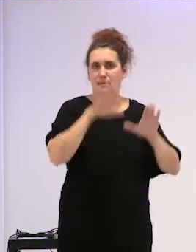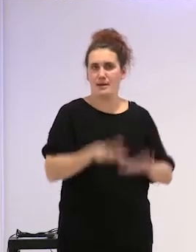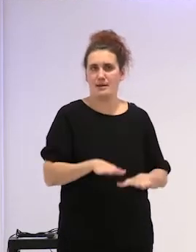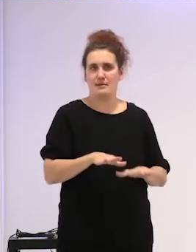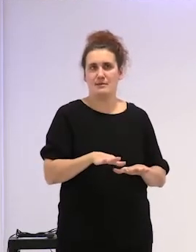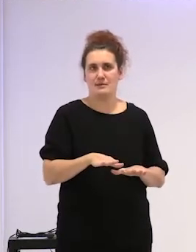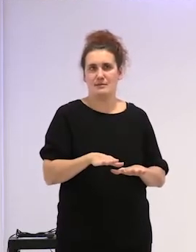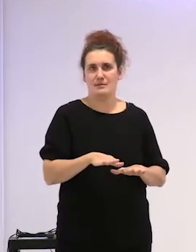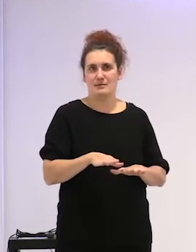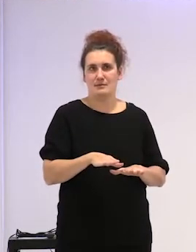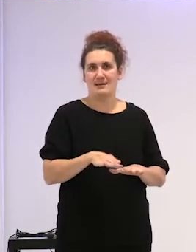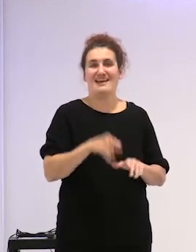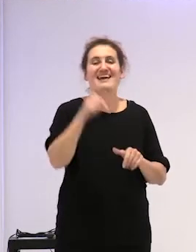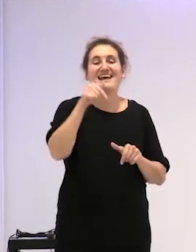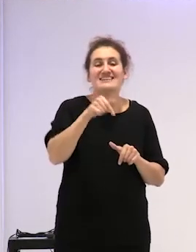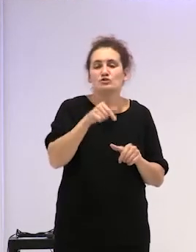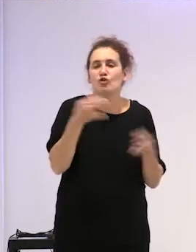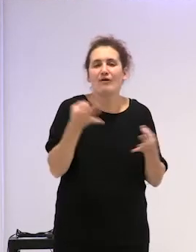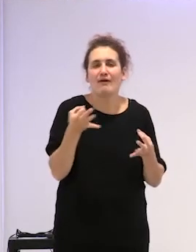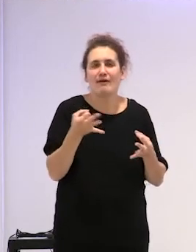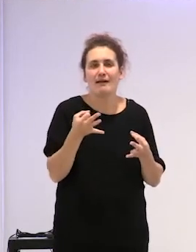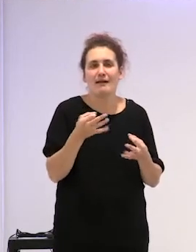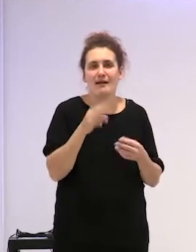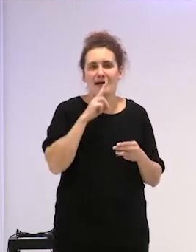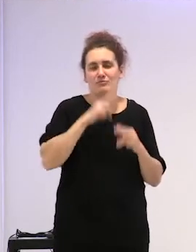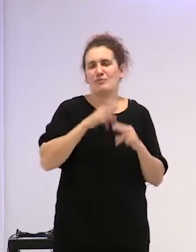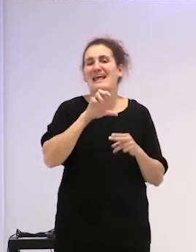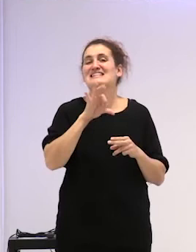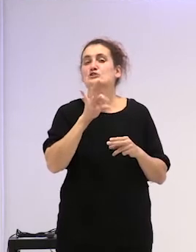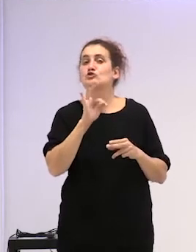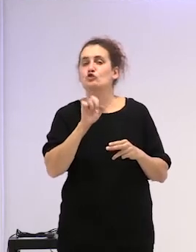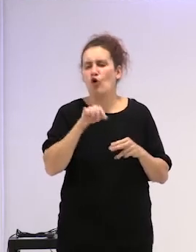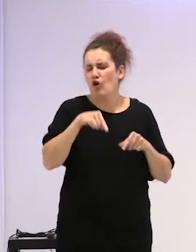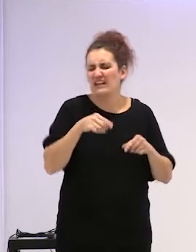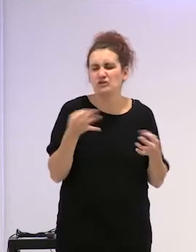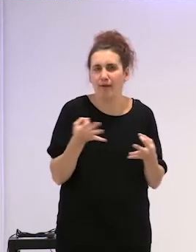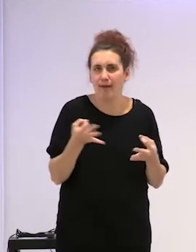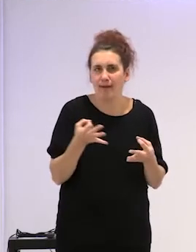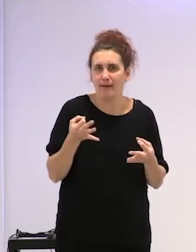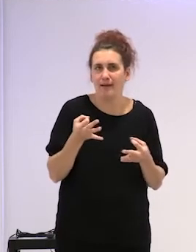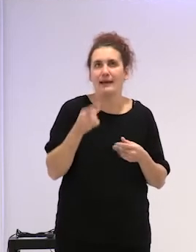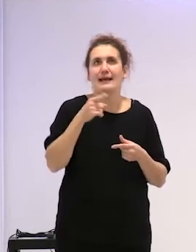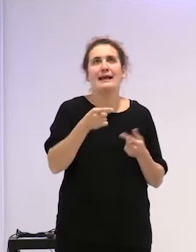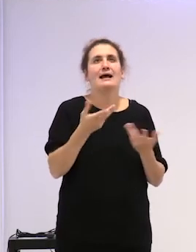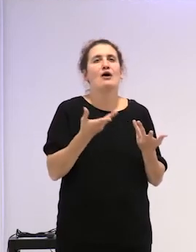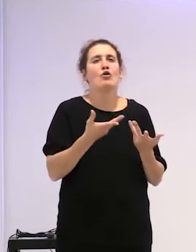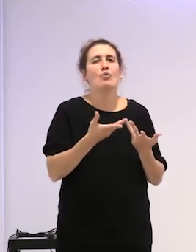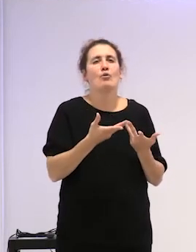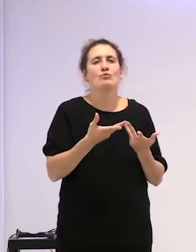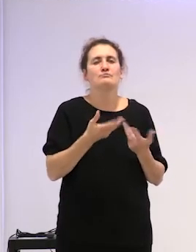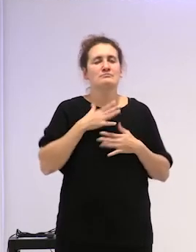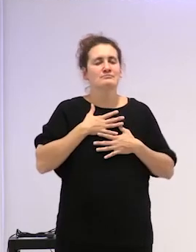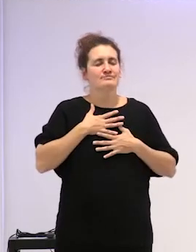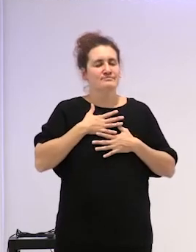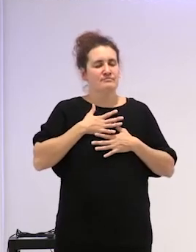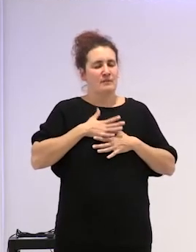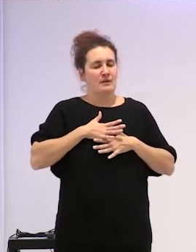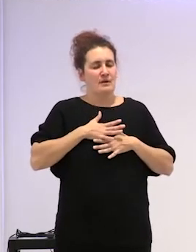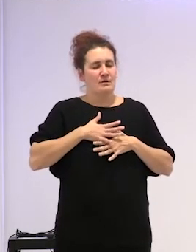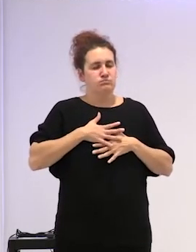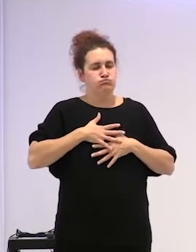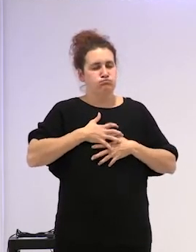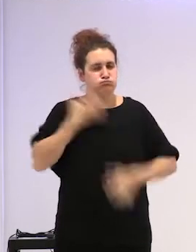día. ¿Esto qué era? Lo que ella llamaba esto. Era un desasosiego, era una